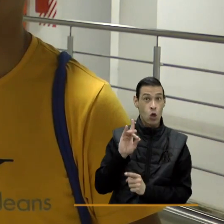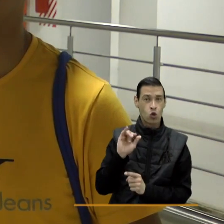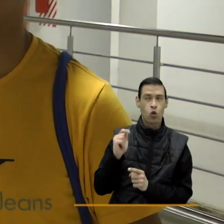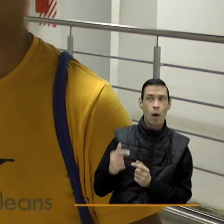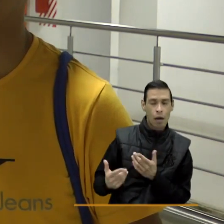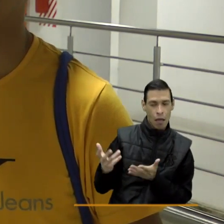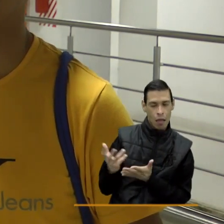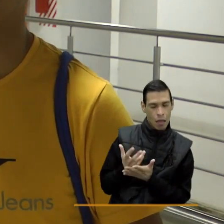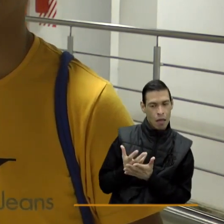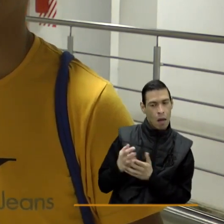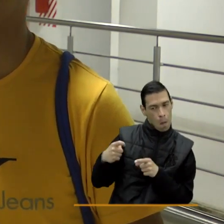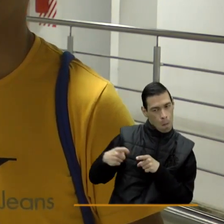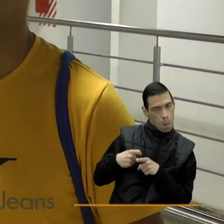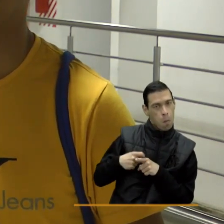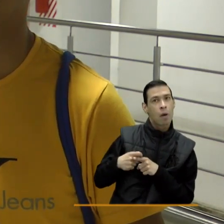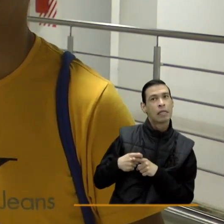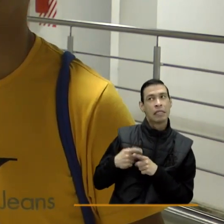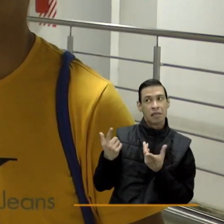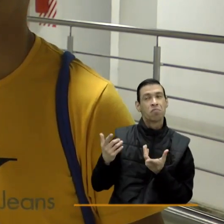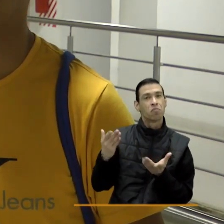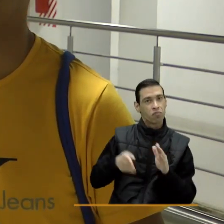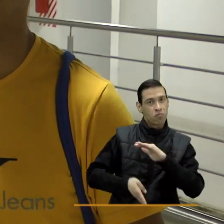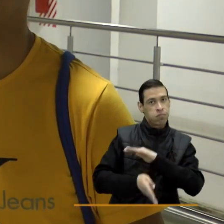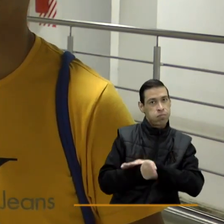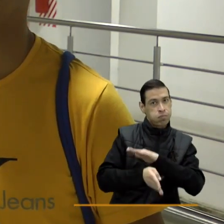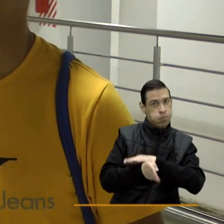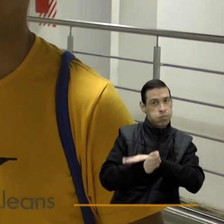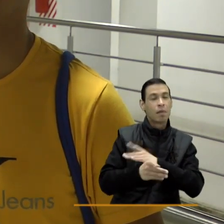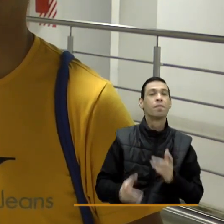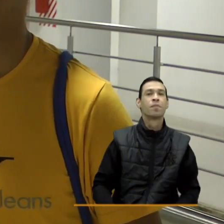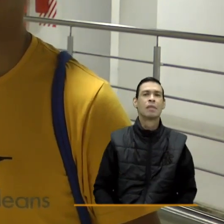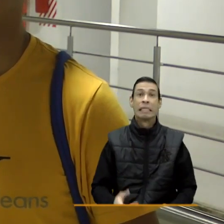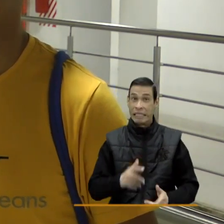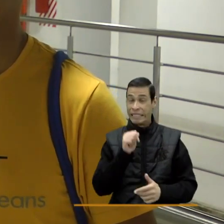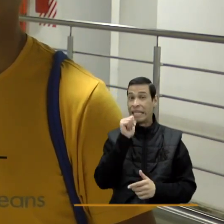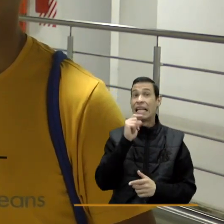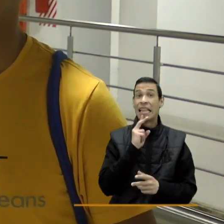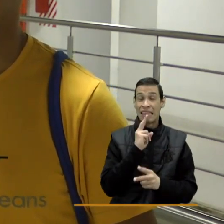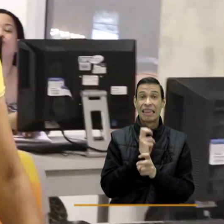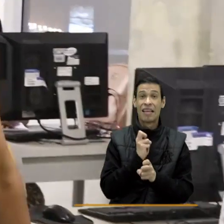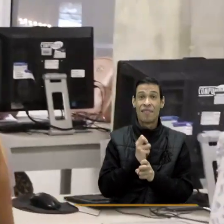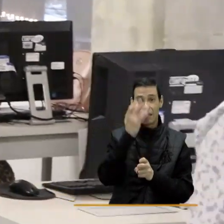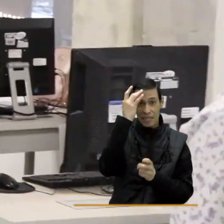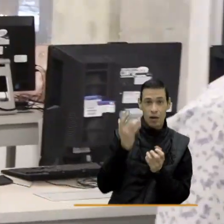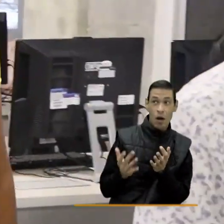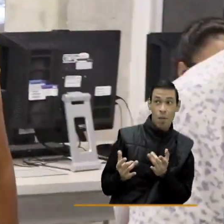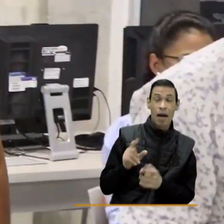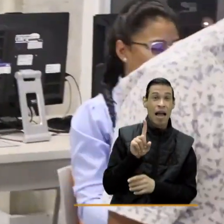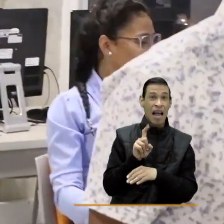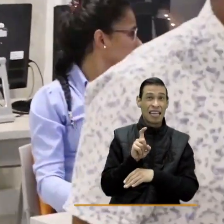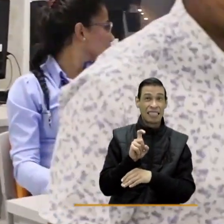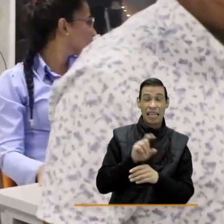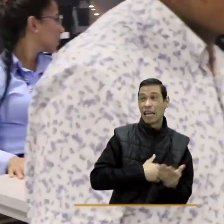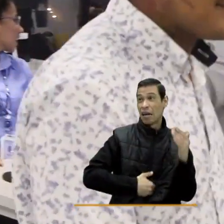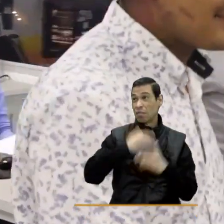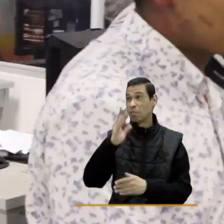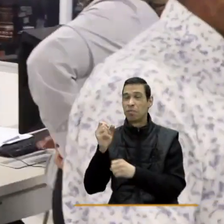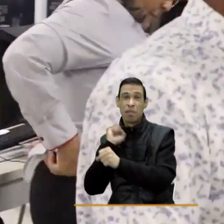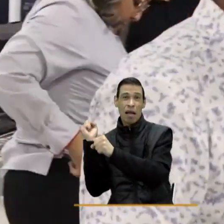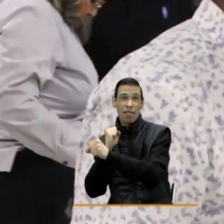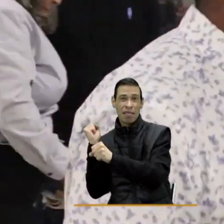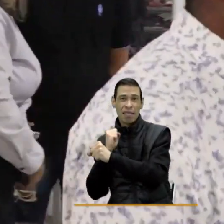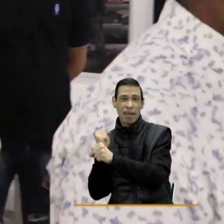Bueno, es un sacrificio porque yo lo espero a las seis. De ahí arrancamos para acá. Es un sacrificio que estamos